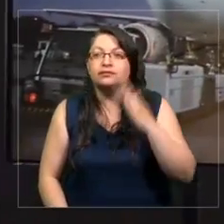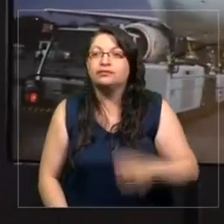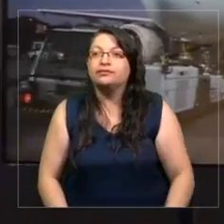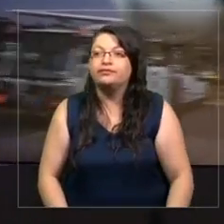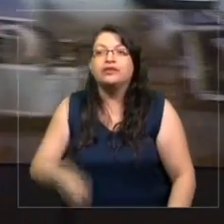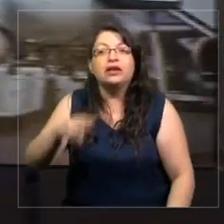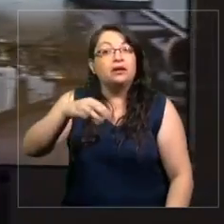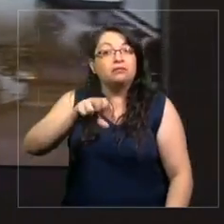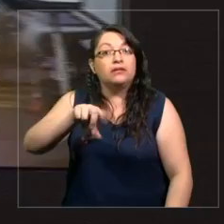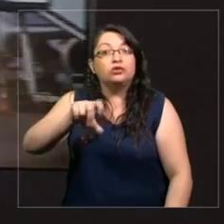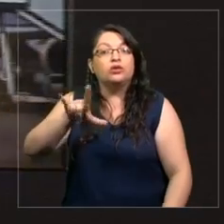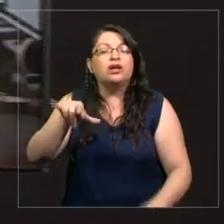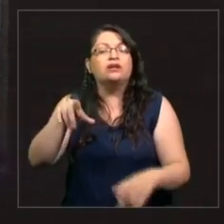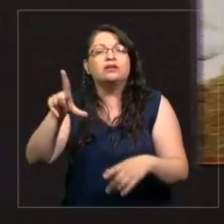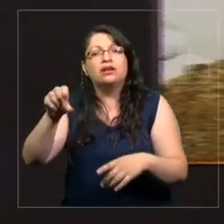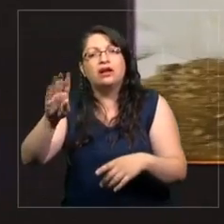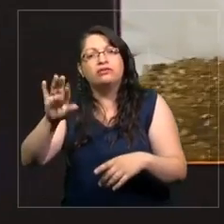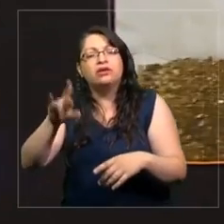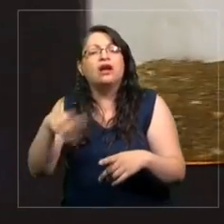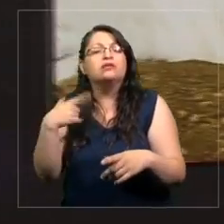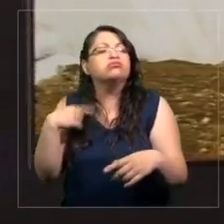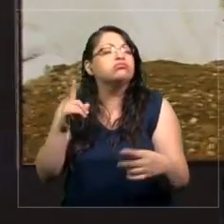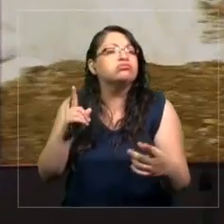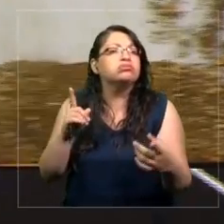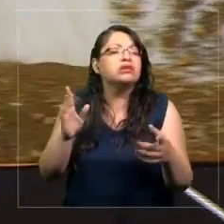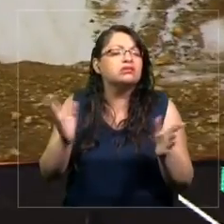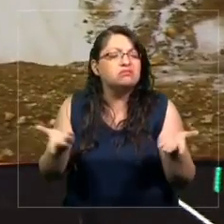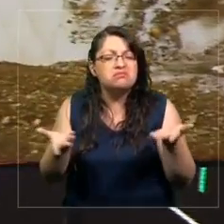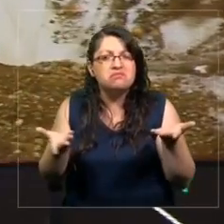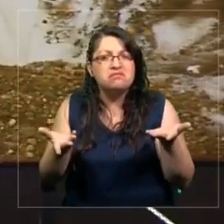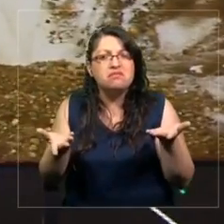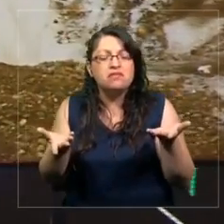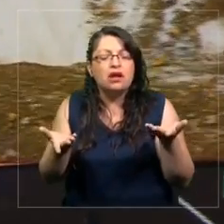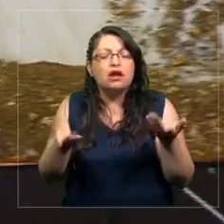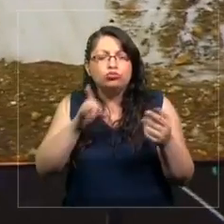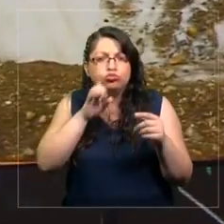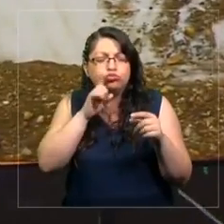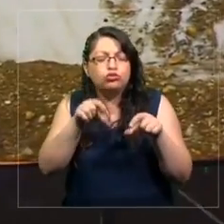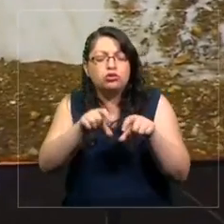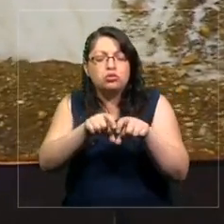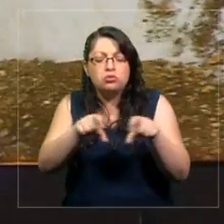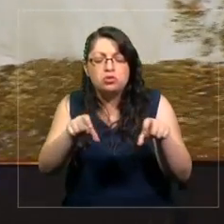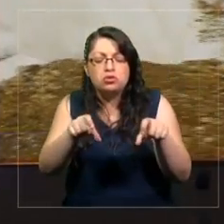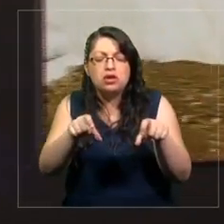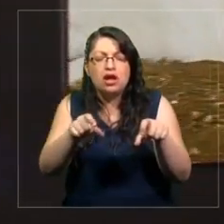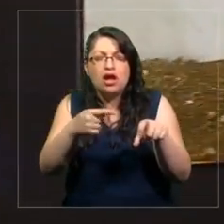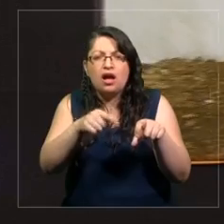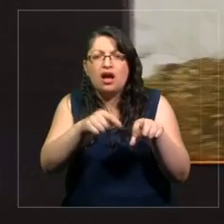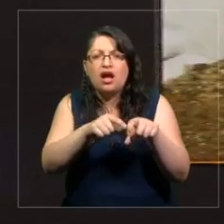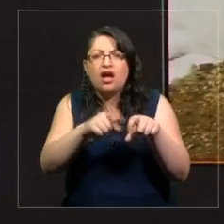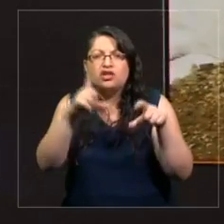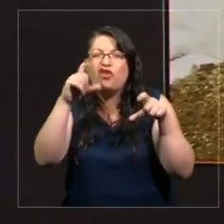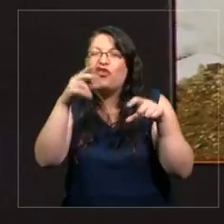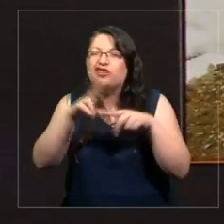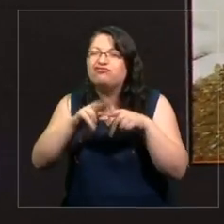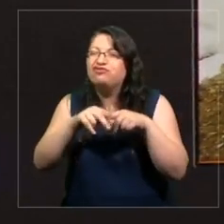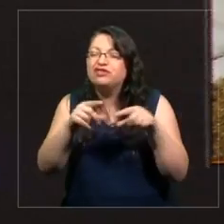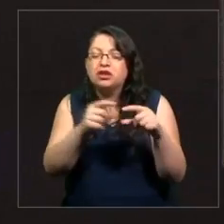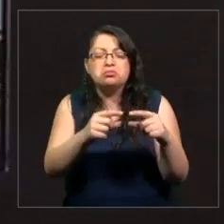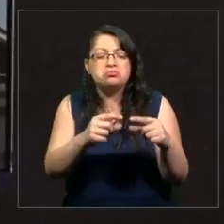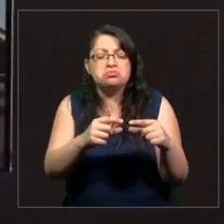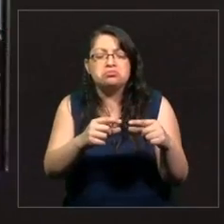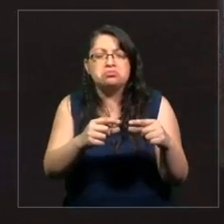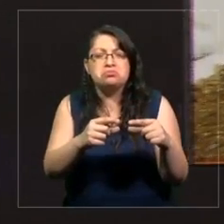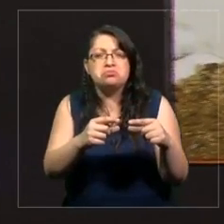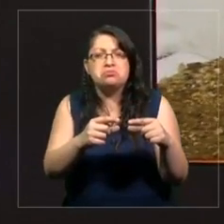Manuel Labra se encontró con una caja de negativos en algún momento que él sabía que existía. Sin embargo, no tenía tan